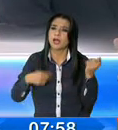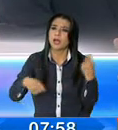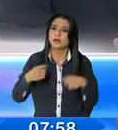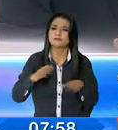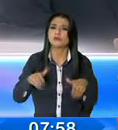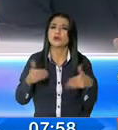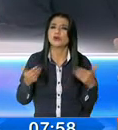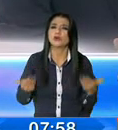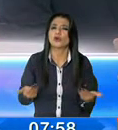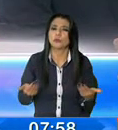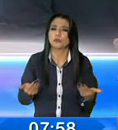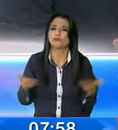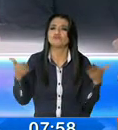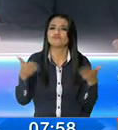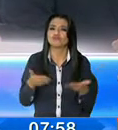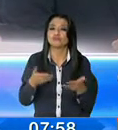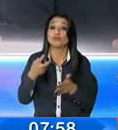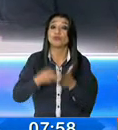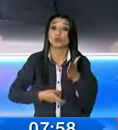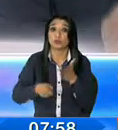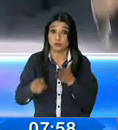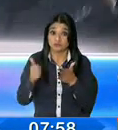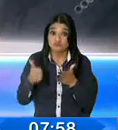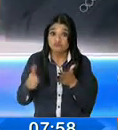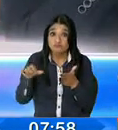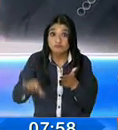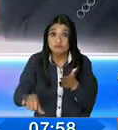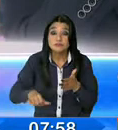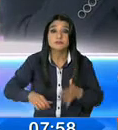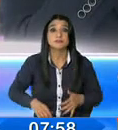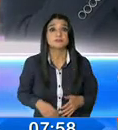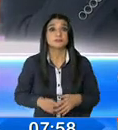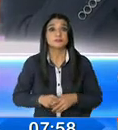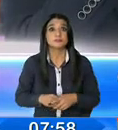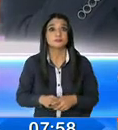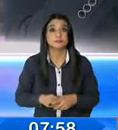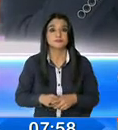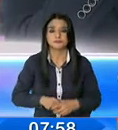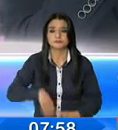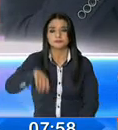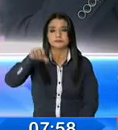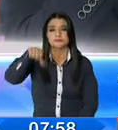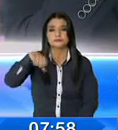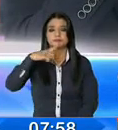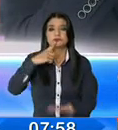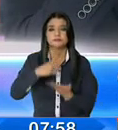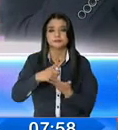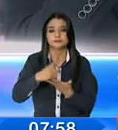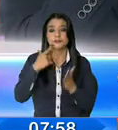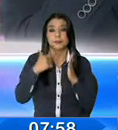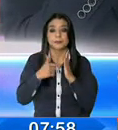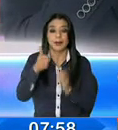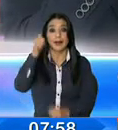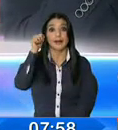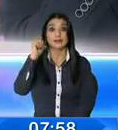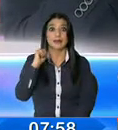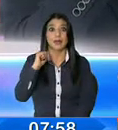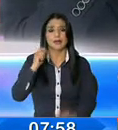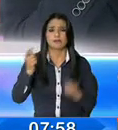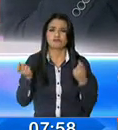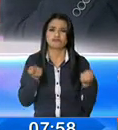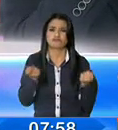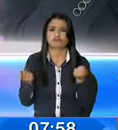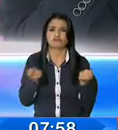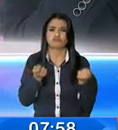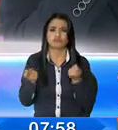¿Cómo se está trabajando para eso y qué multa se tiene? Bueno, realmente sí. Nosotros estamos, por ejemplo, ayer hicimos un macrooperativo